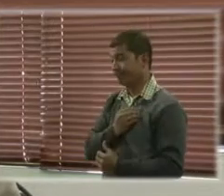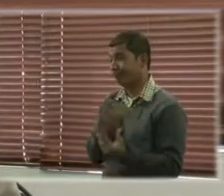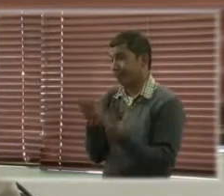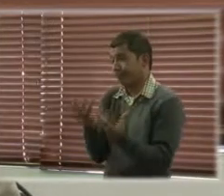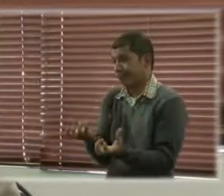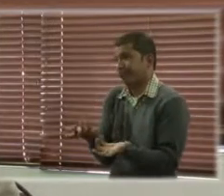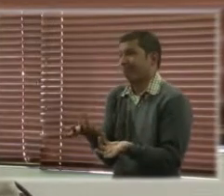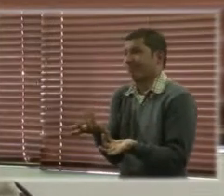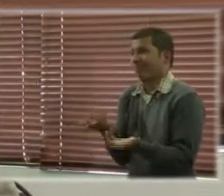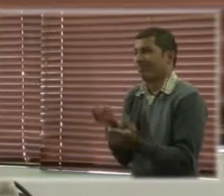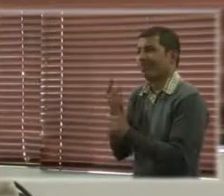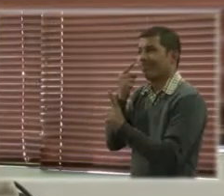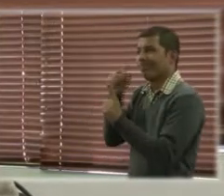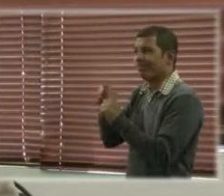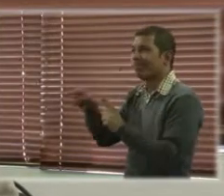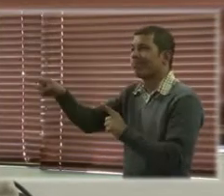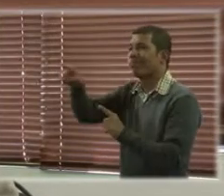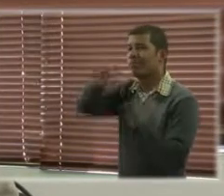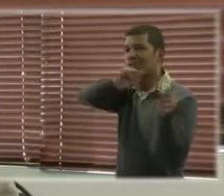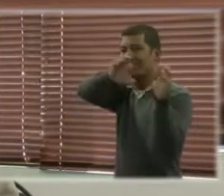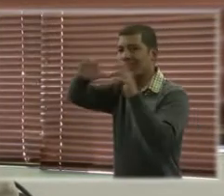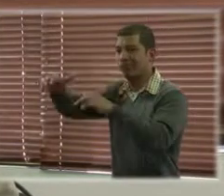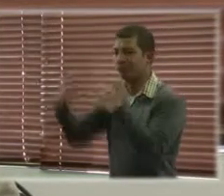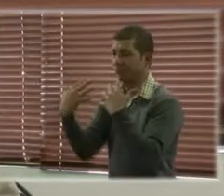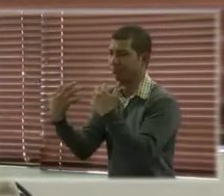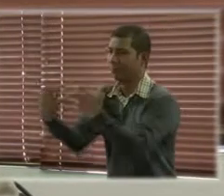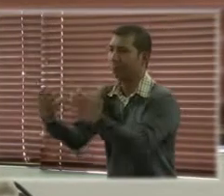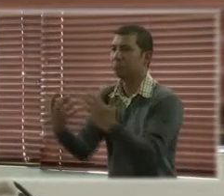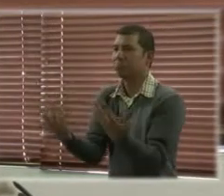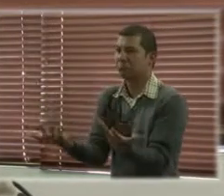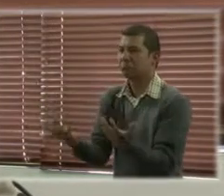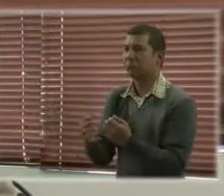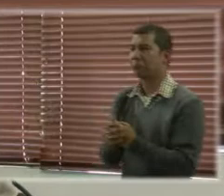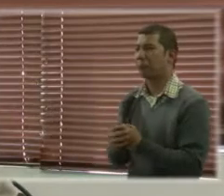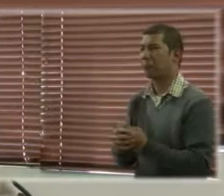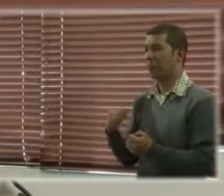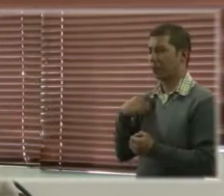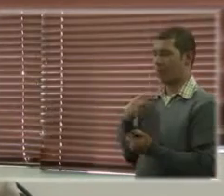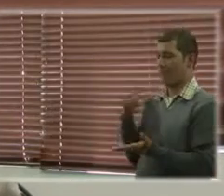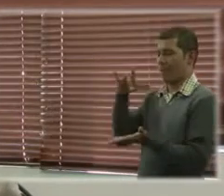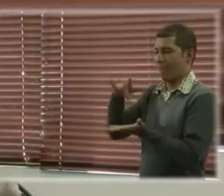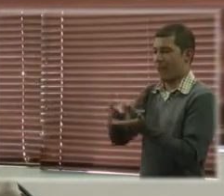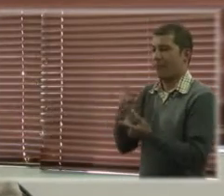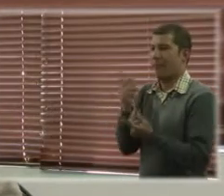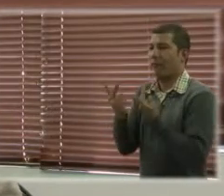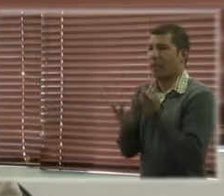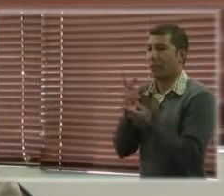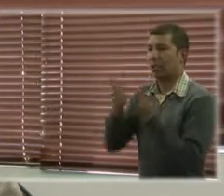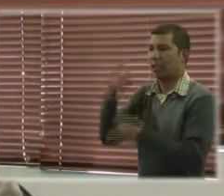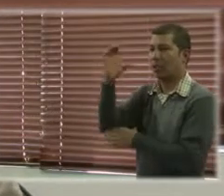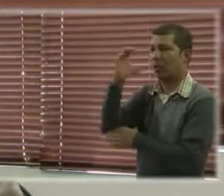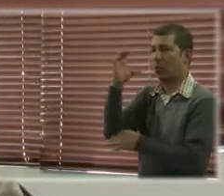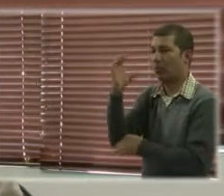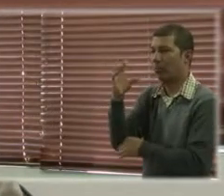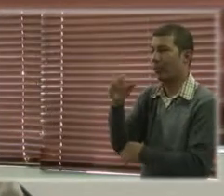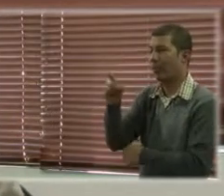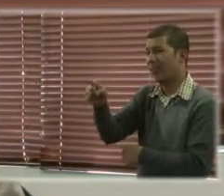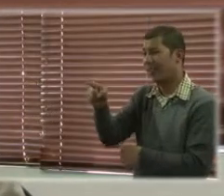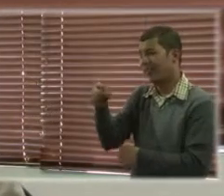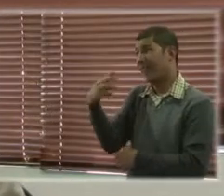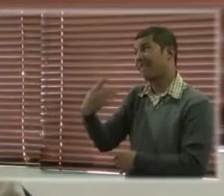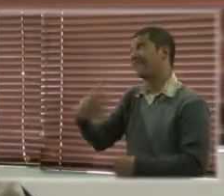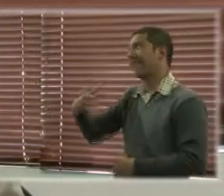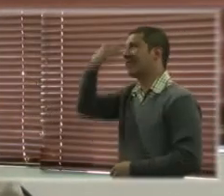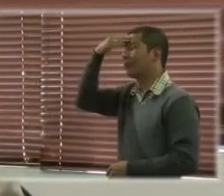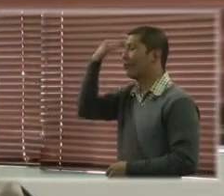parte del propósito de tenerlos aquí reunidos y conocer la razón de mi visita. Y por cierto, he olvidado agradecer